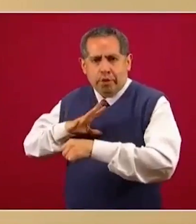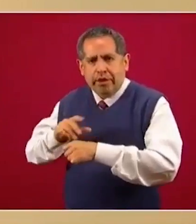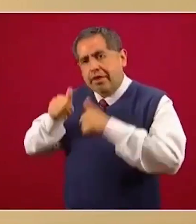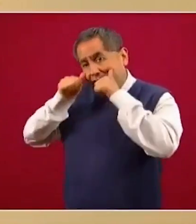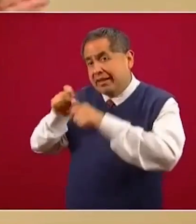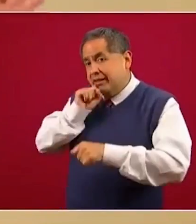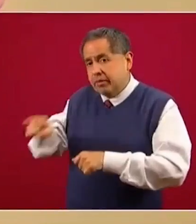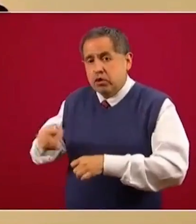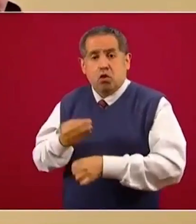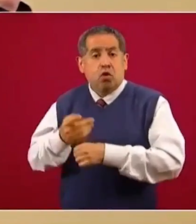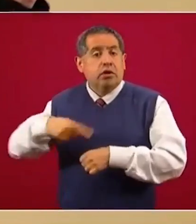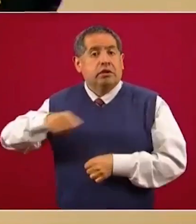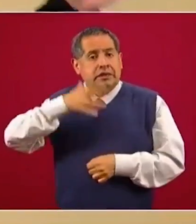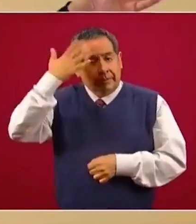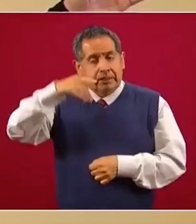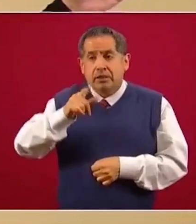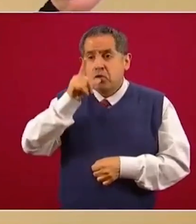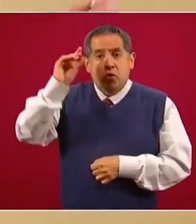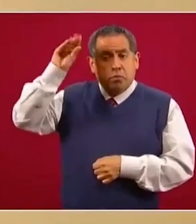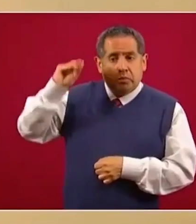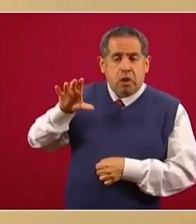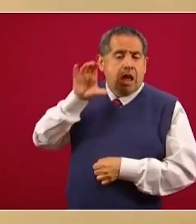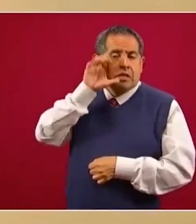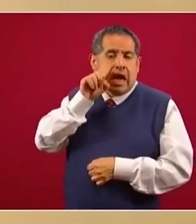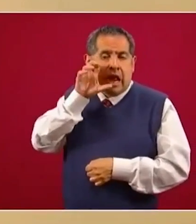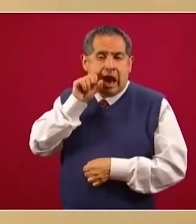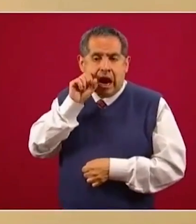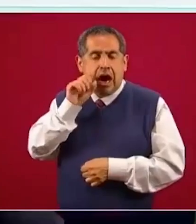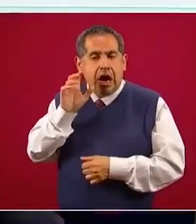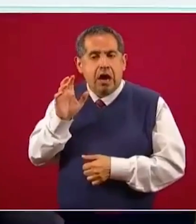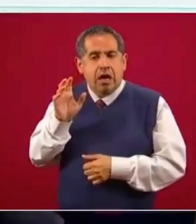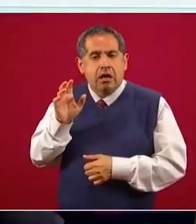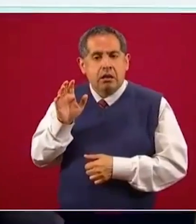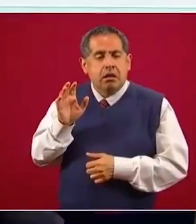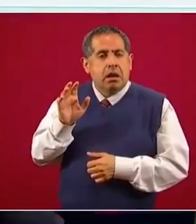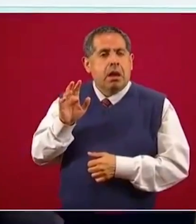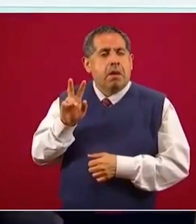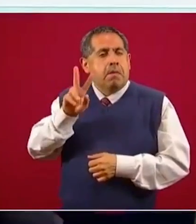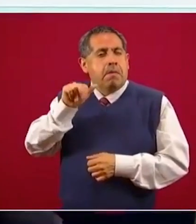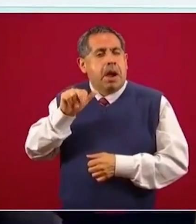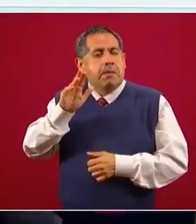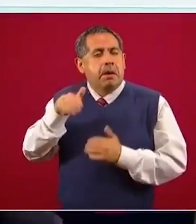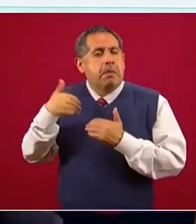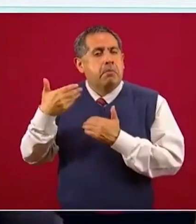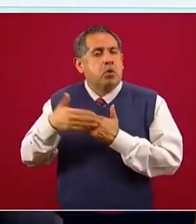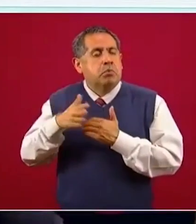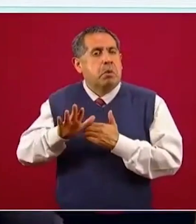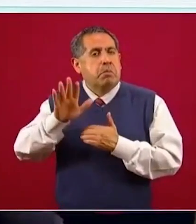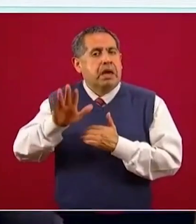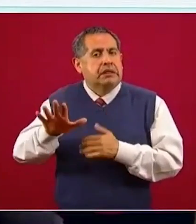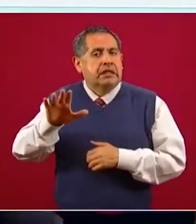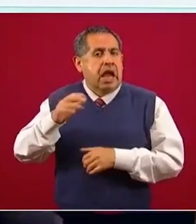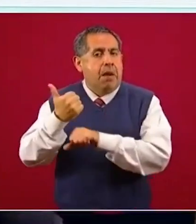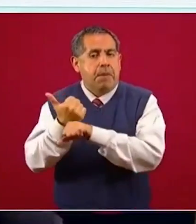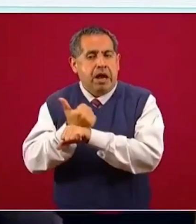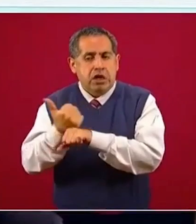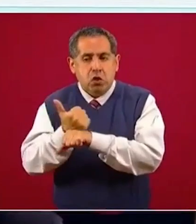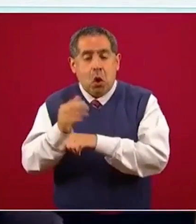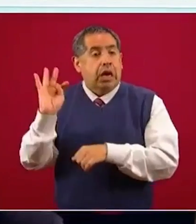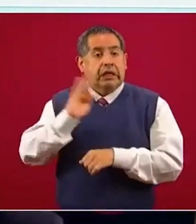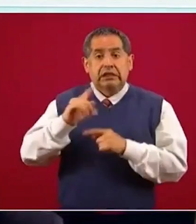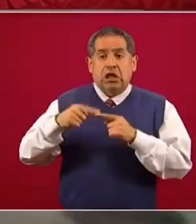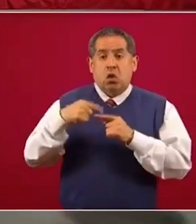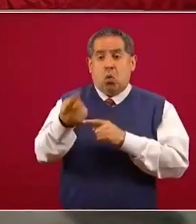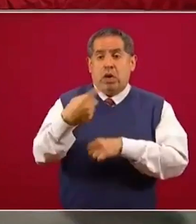estamos rápidamente yendo hacia… la tendencia es hacia el semáforo amarillo. Probablemente la próxima semana entremos ya